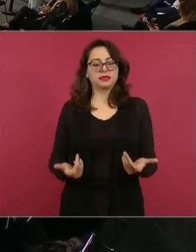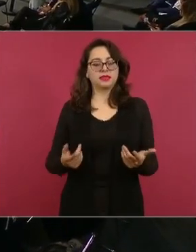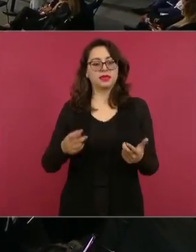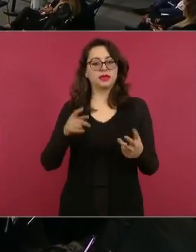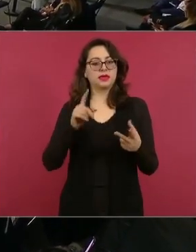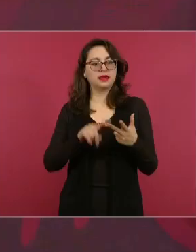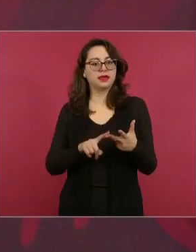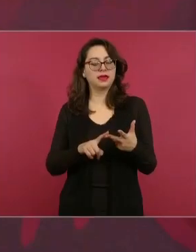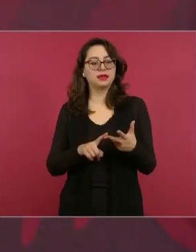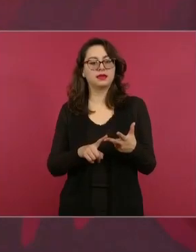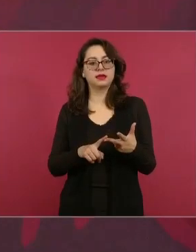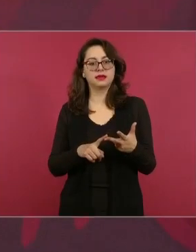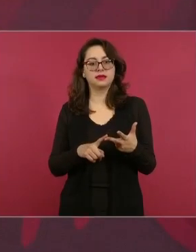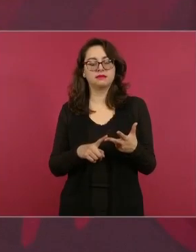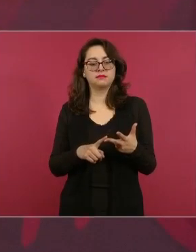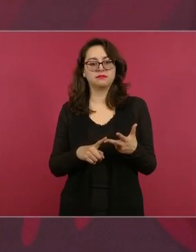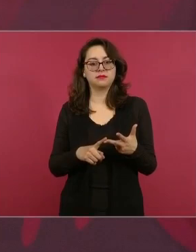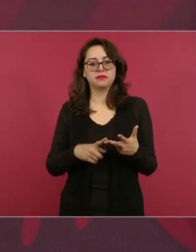Cárdenas?